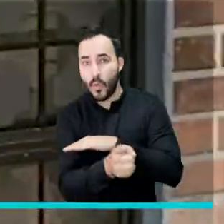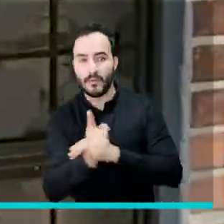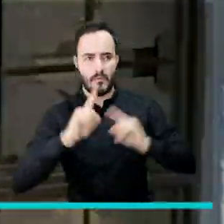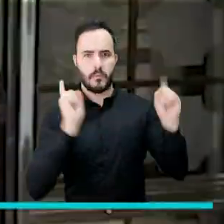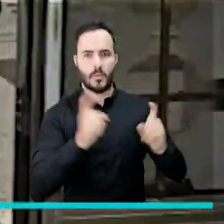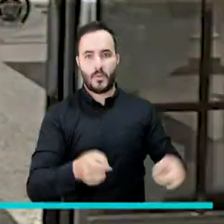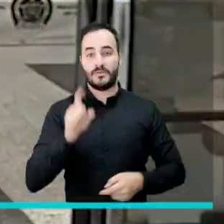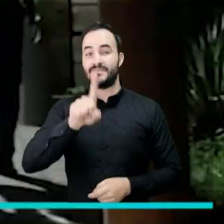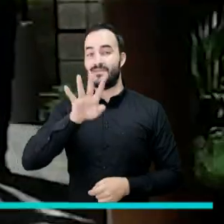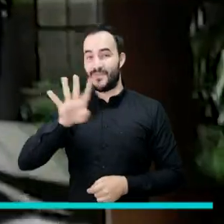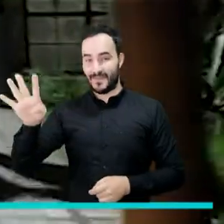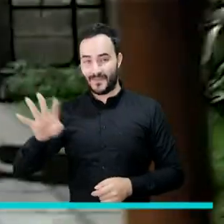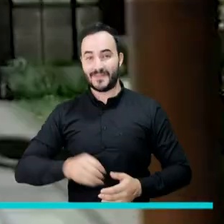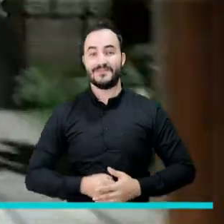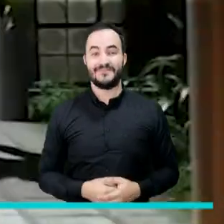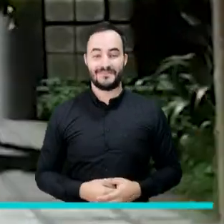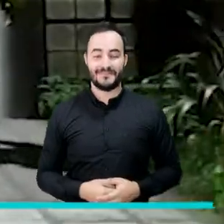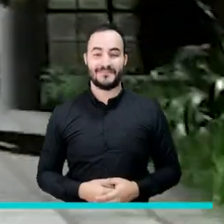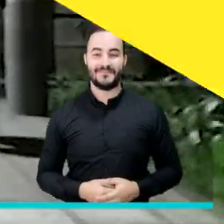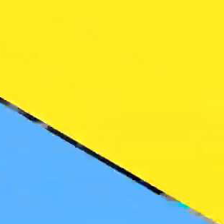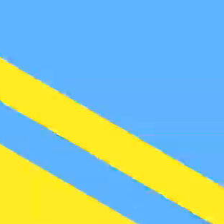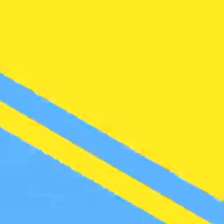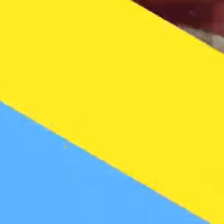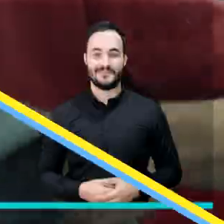144 personas por este delito.